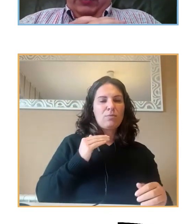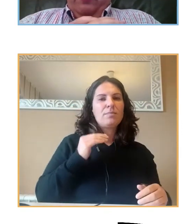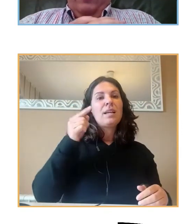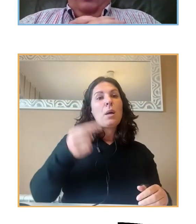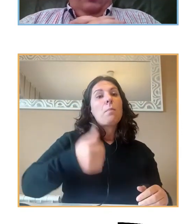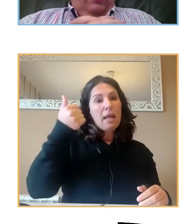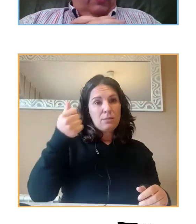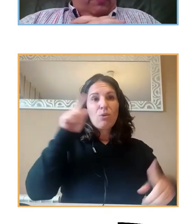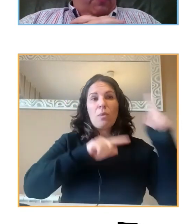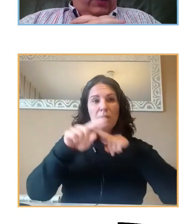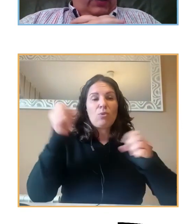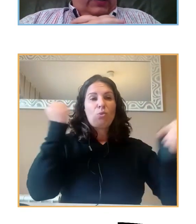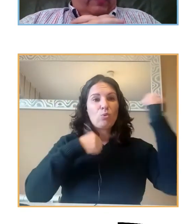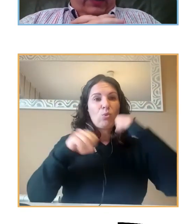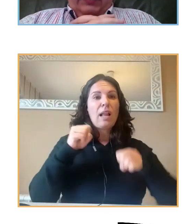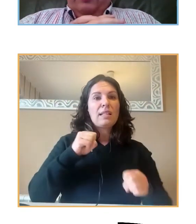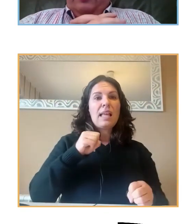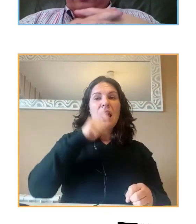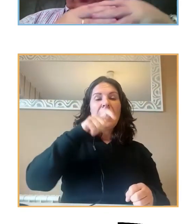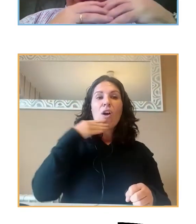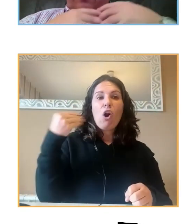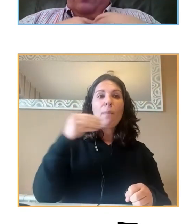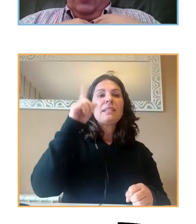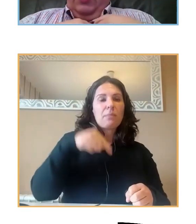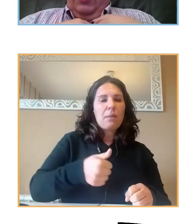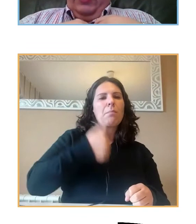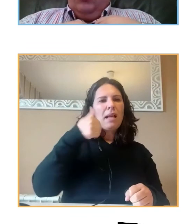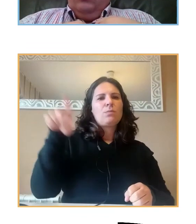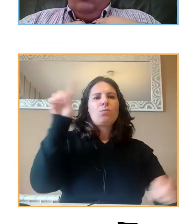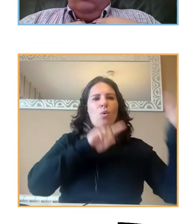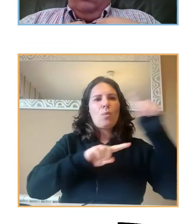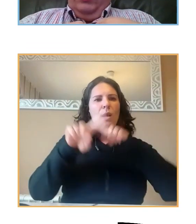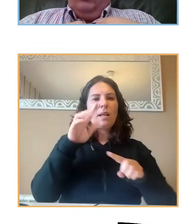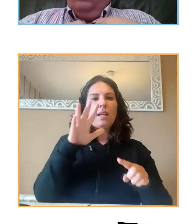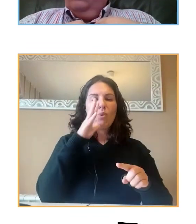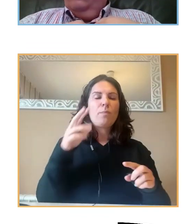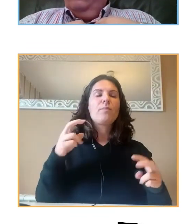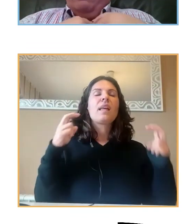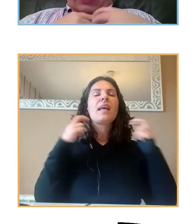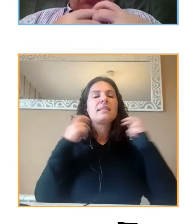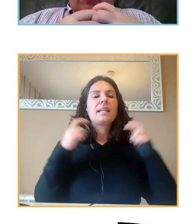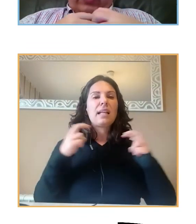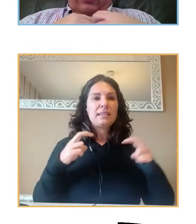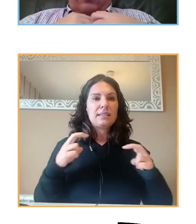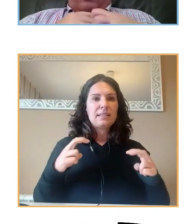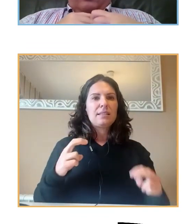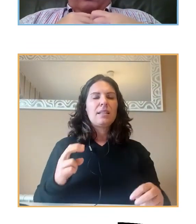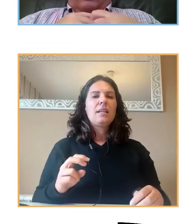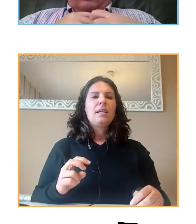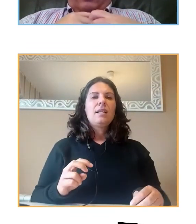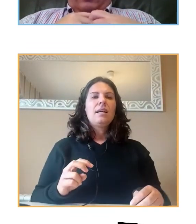los iguales. Sabemos que el estrés es un disparador, como decía,